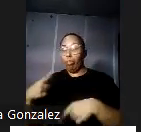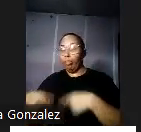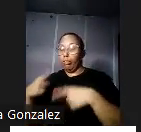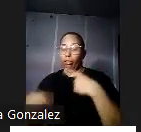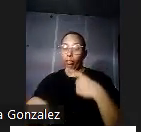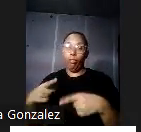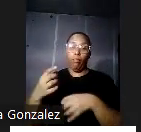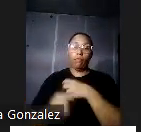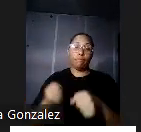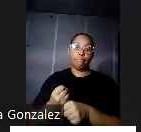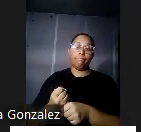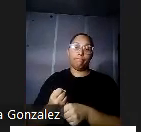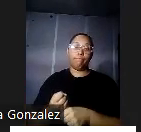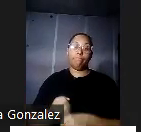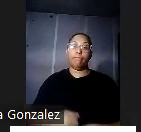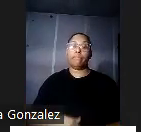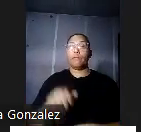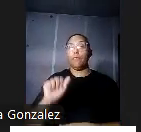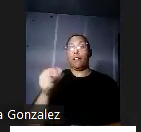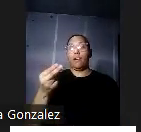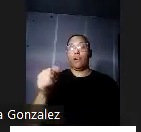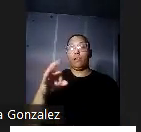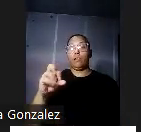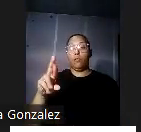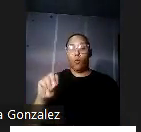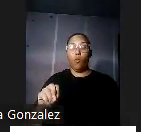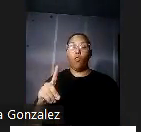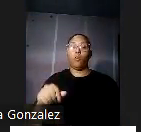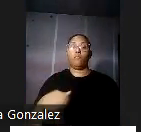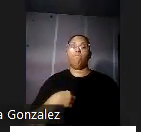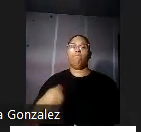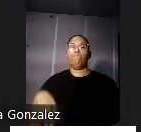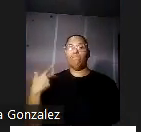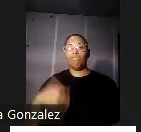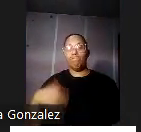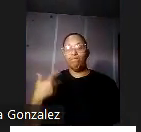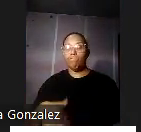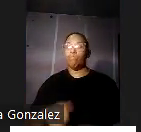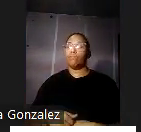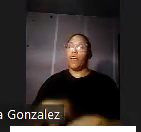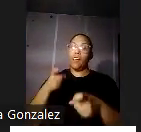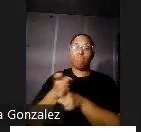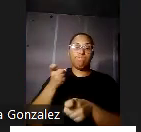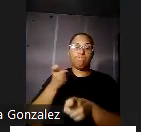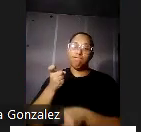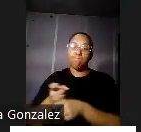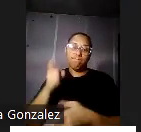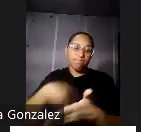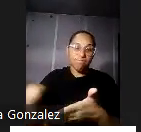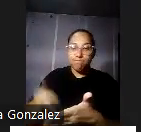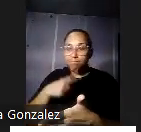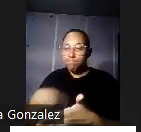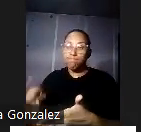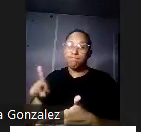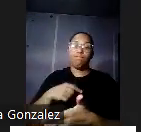durante esos años Ashford tuvo que resistir las críticas de los escépticos porque la anemia que descubrió era mucho